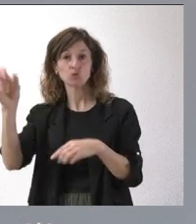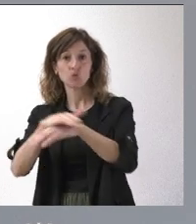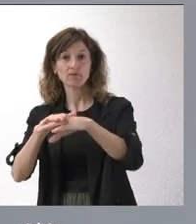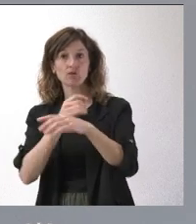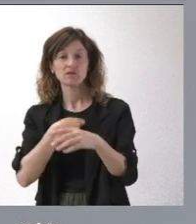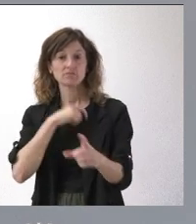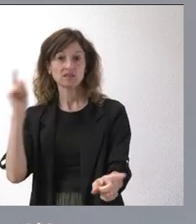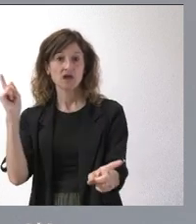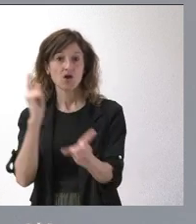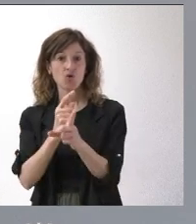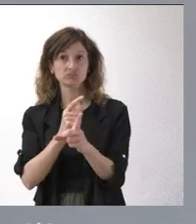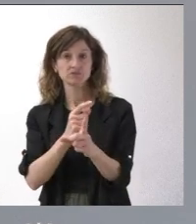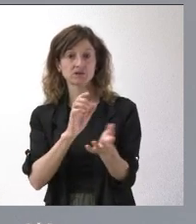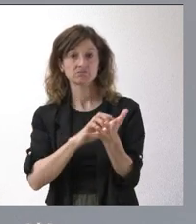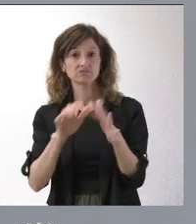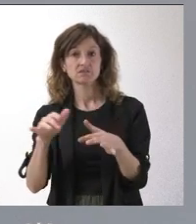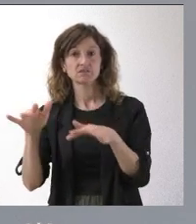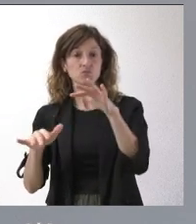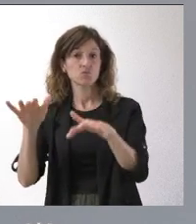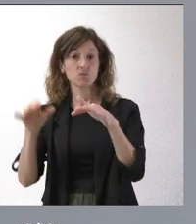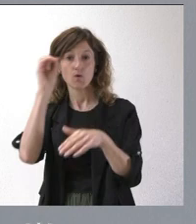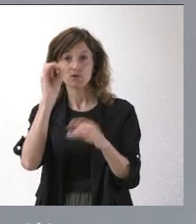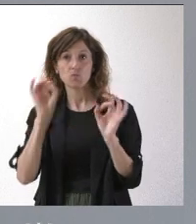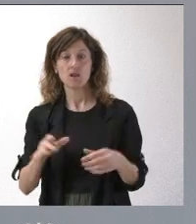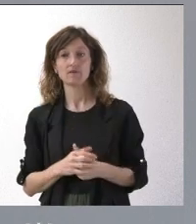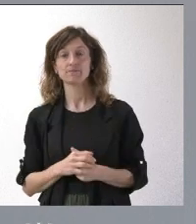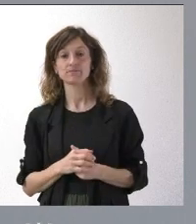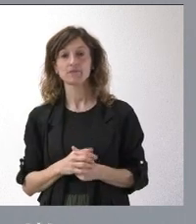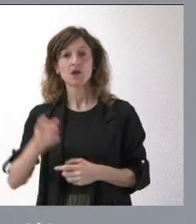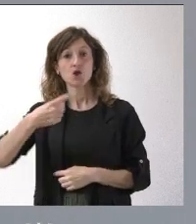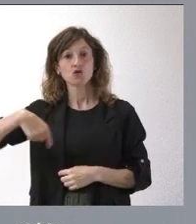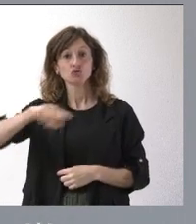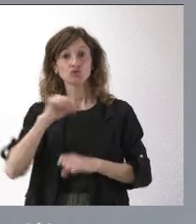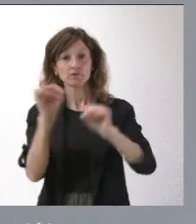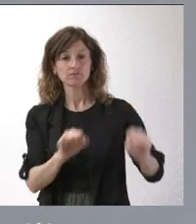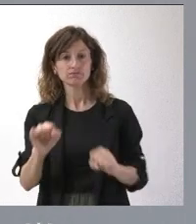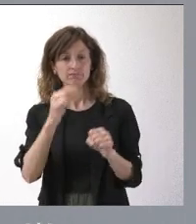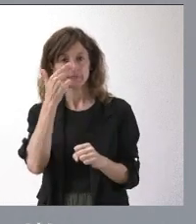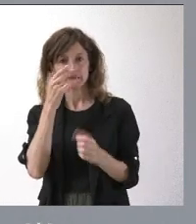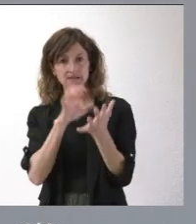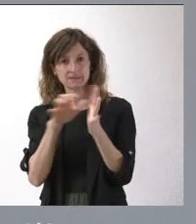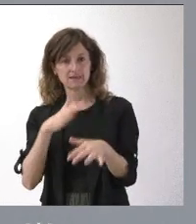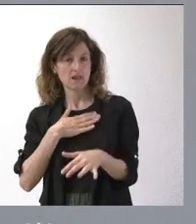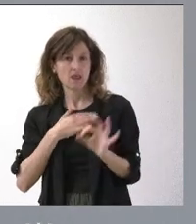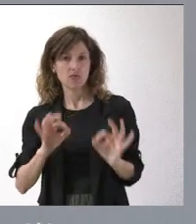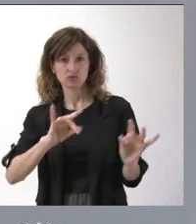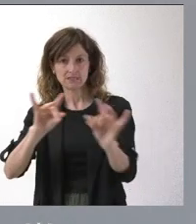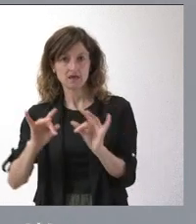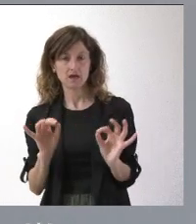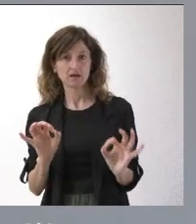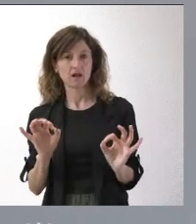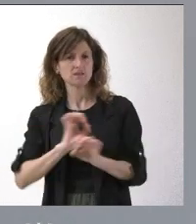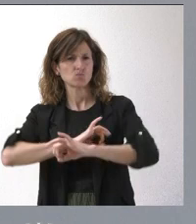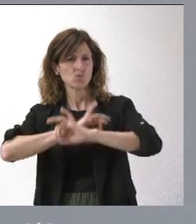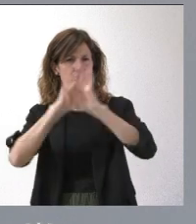España que está en la misma tesitura. Nosotros vamos a defender claramente los intereses de Castilla y León. Esto lo tenemos que